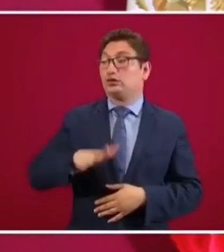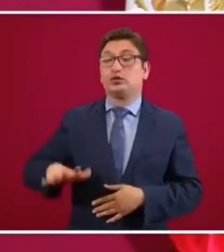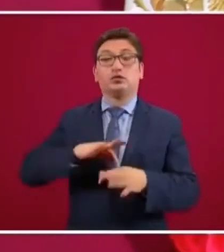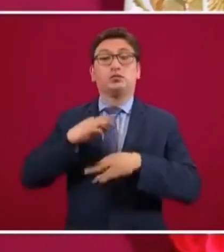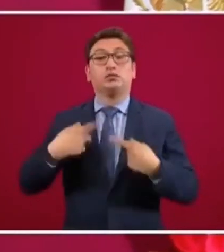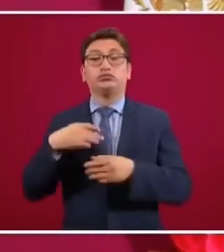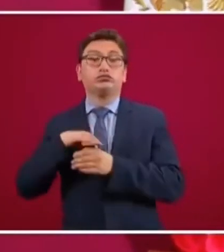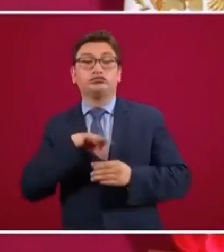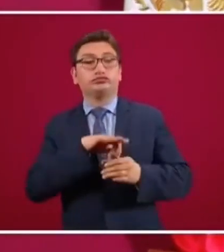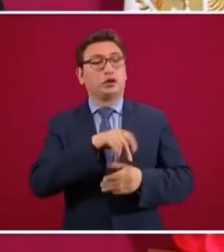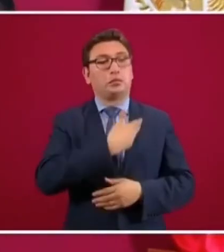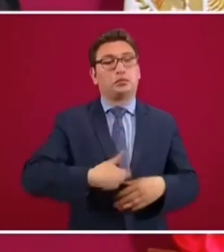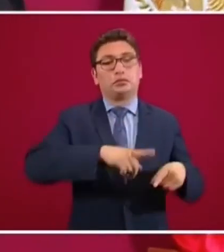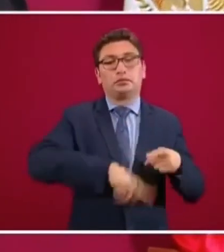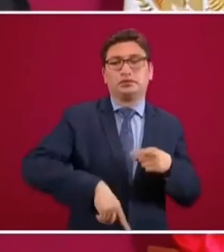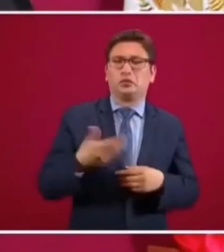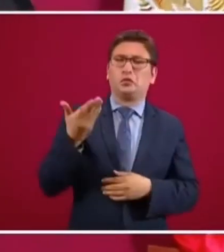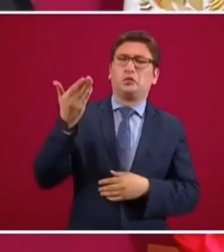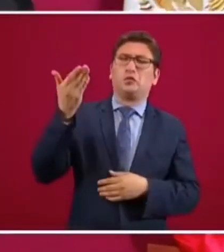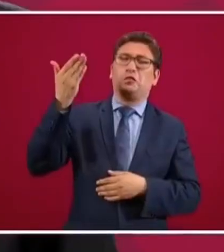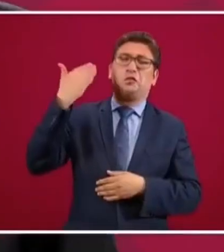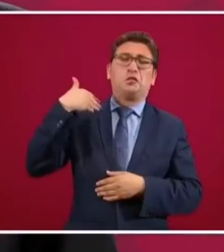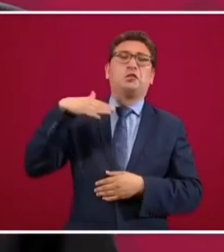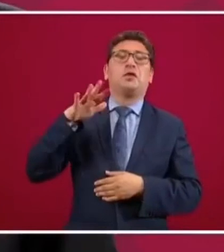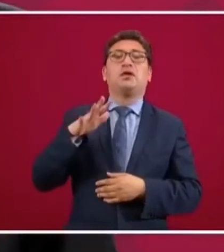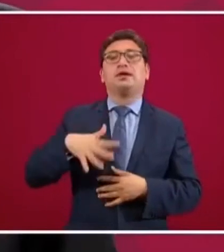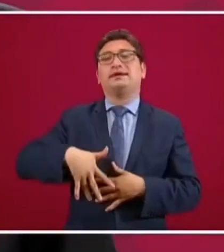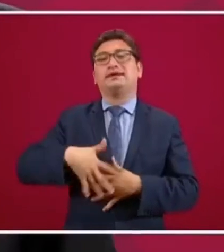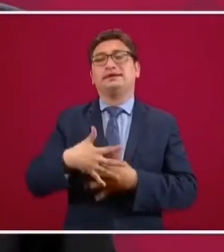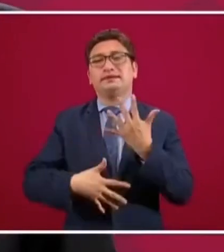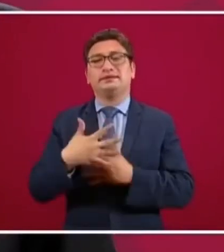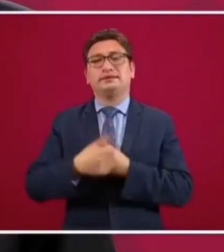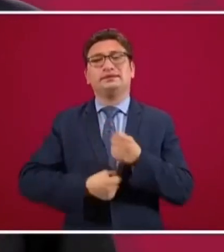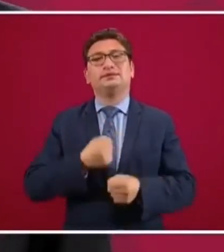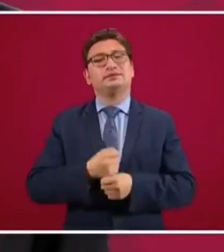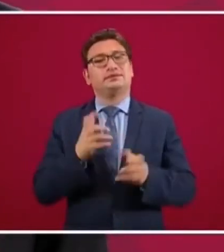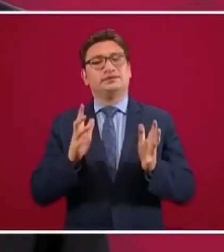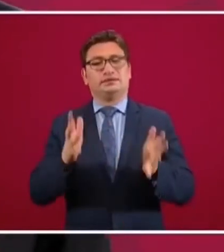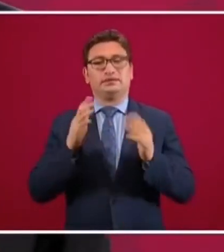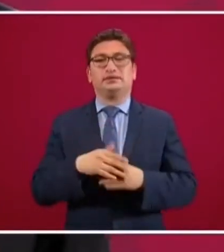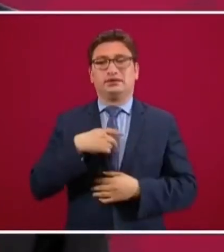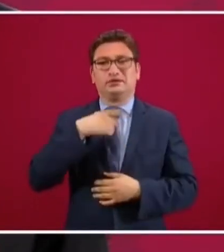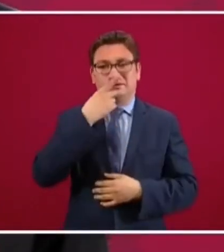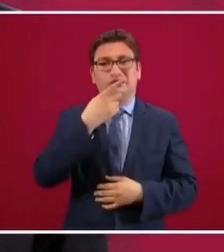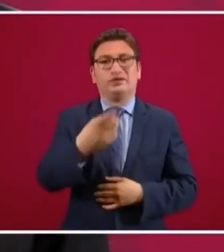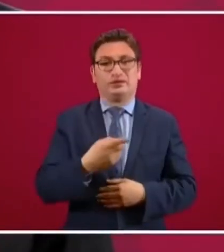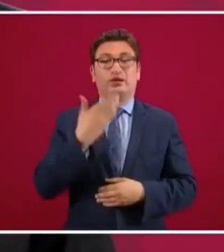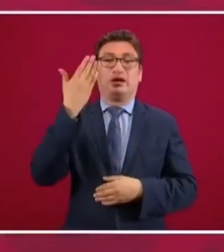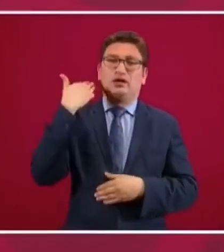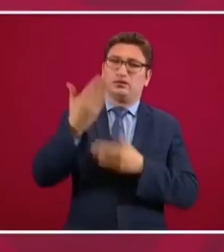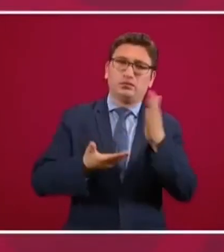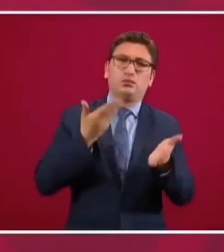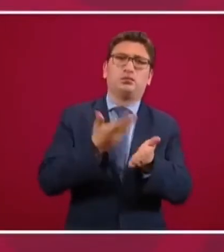hace 15 años, está en las propuestas